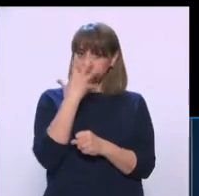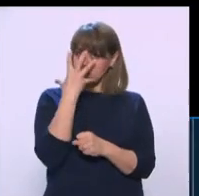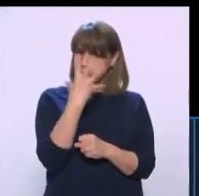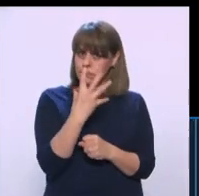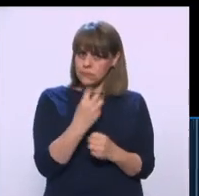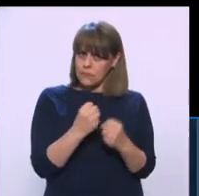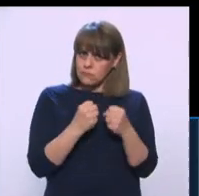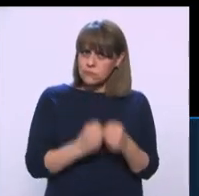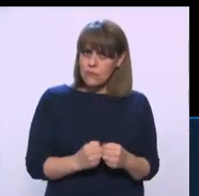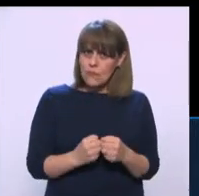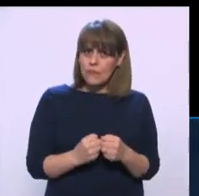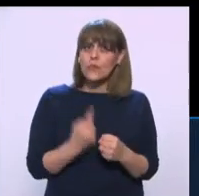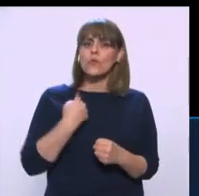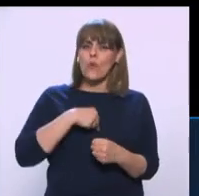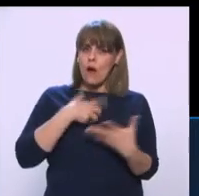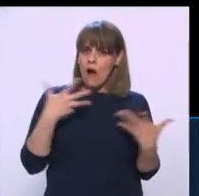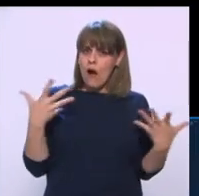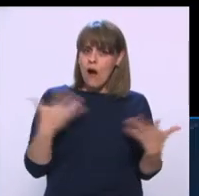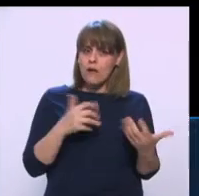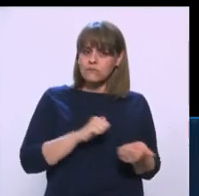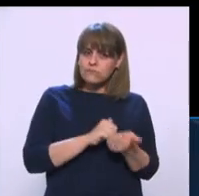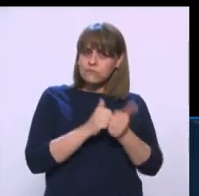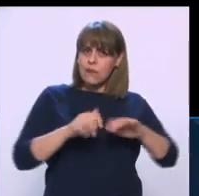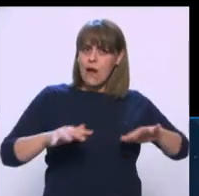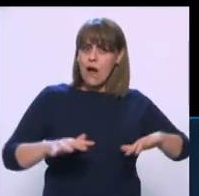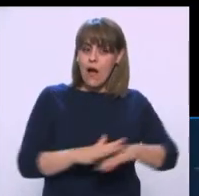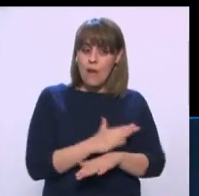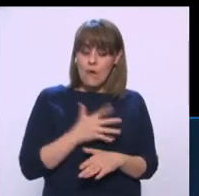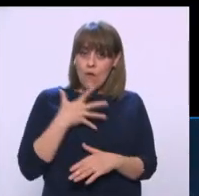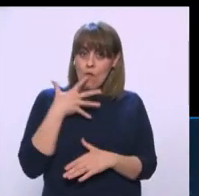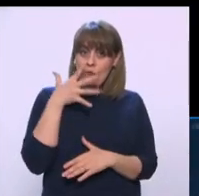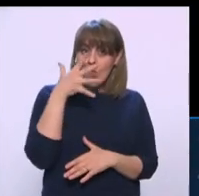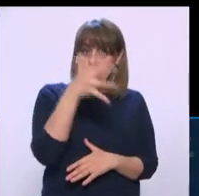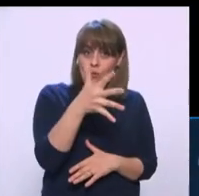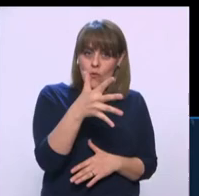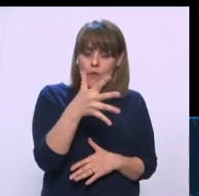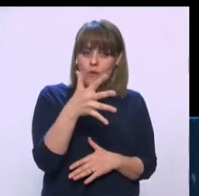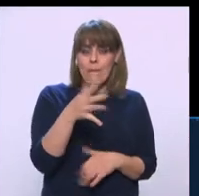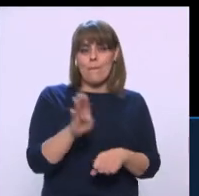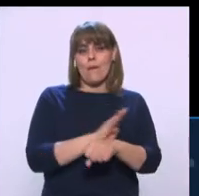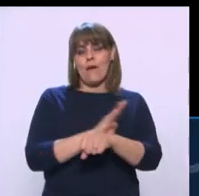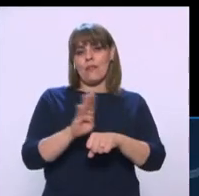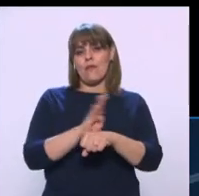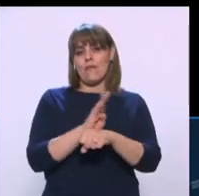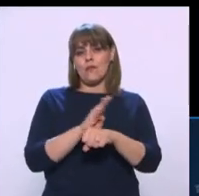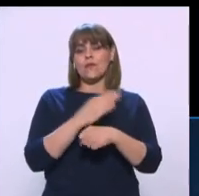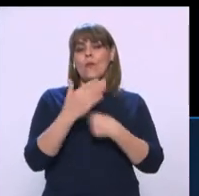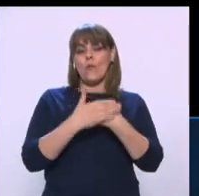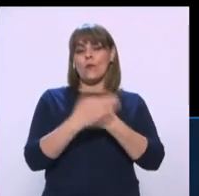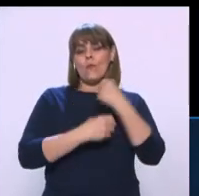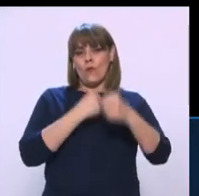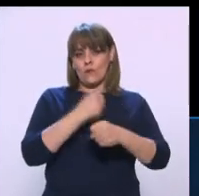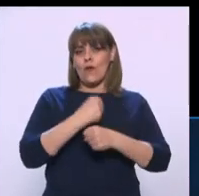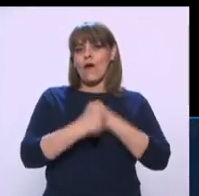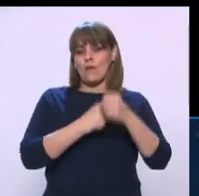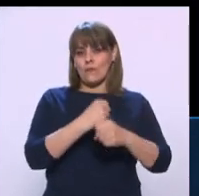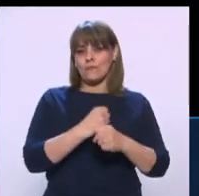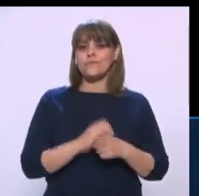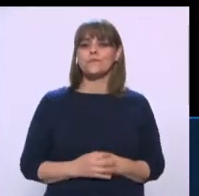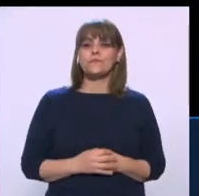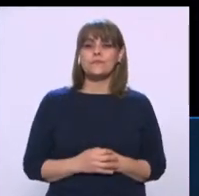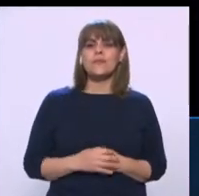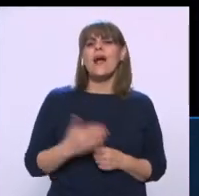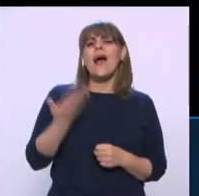firmes, pues, vamos a poder lograr cambios que van a hacernos de gran beneficio en los siguientes años. ¿Por qué se habían